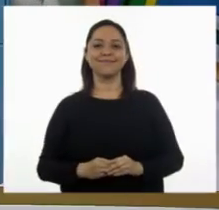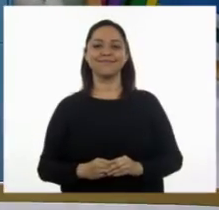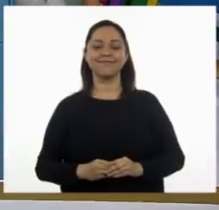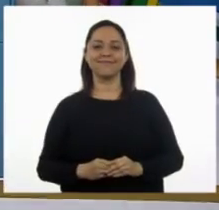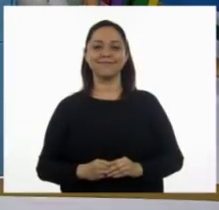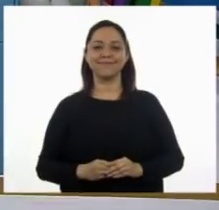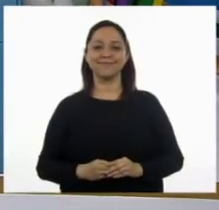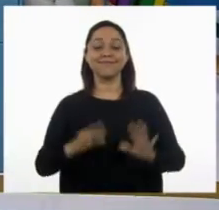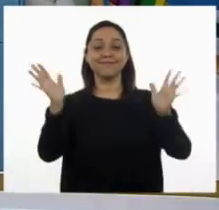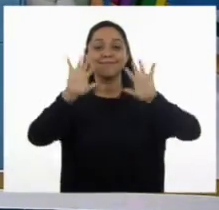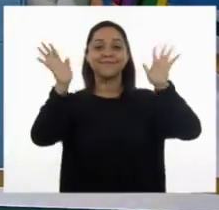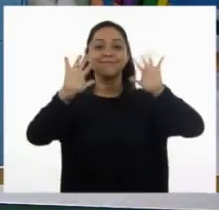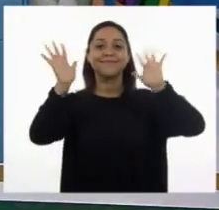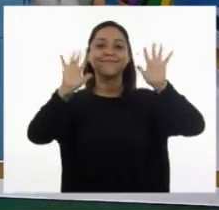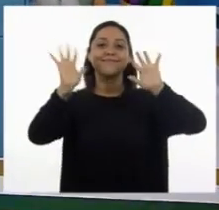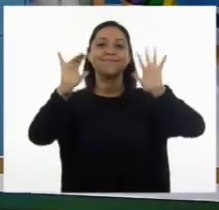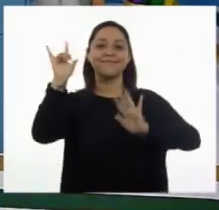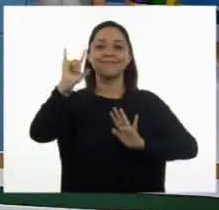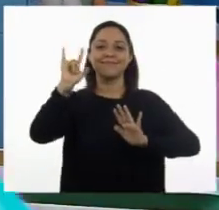Nos vemos.